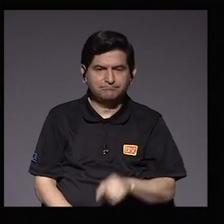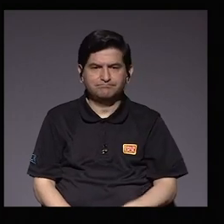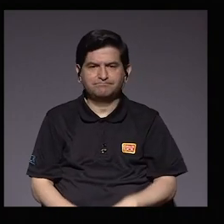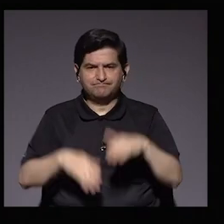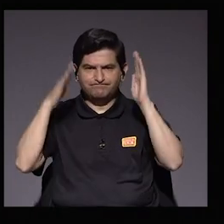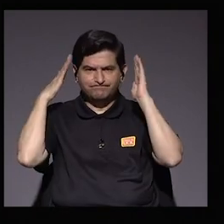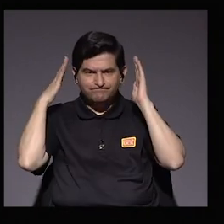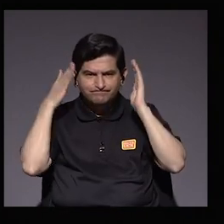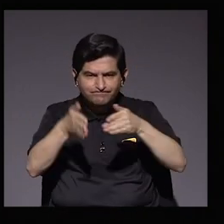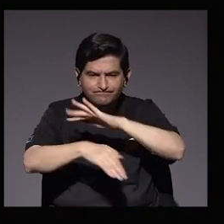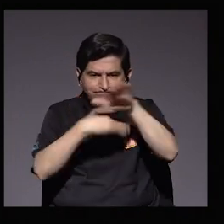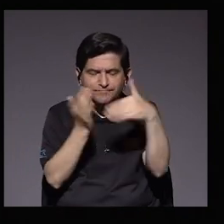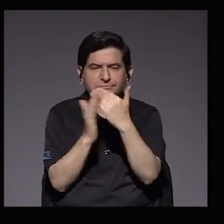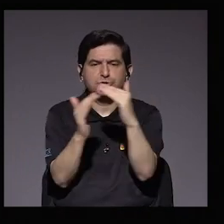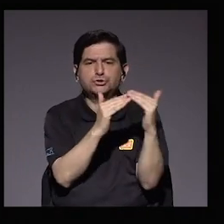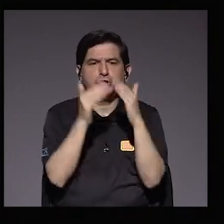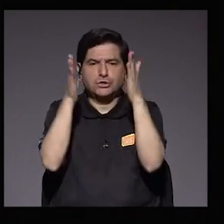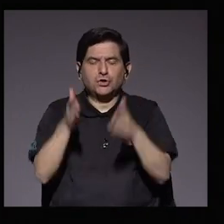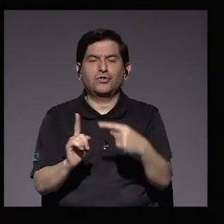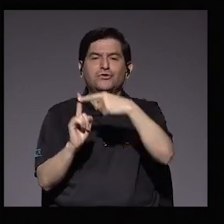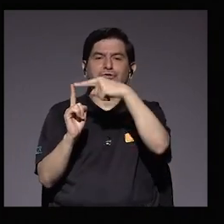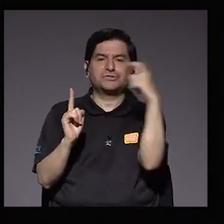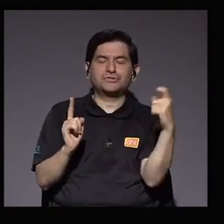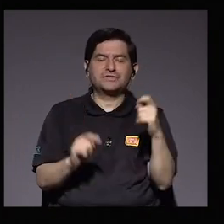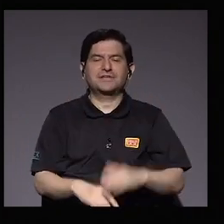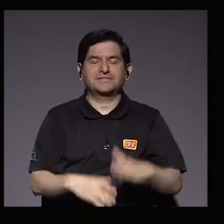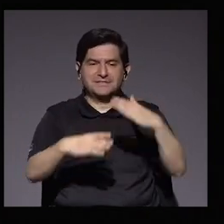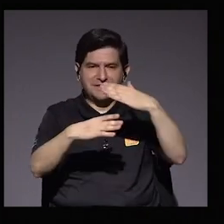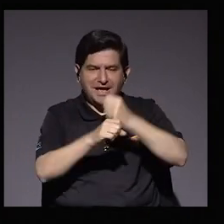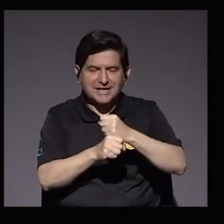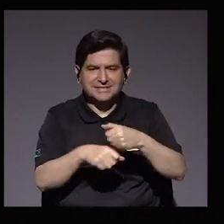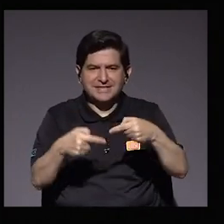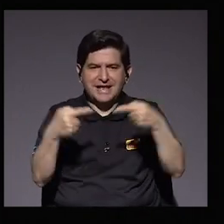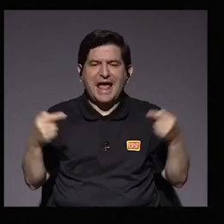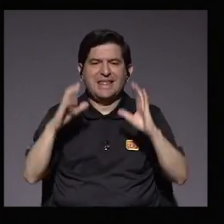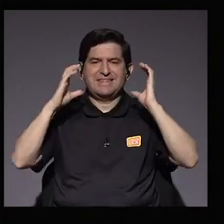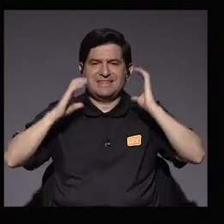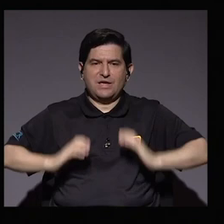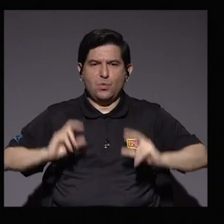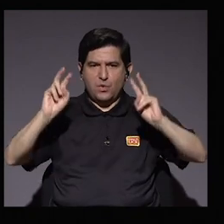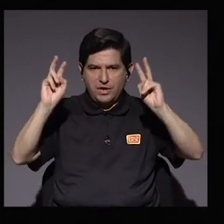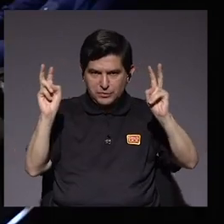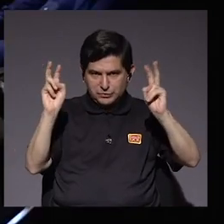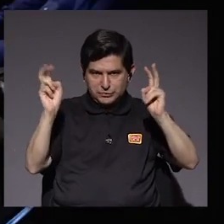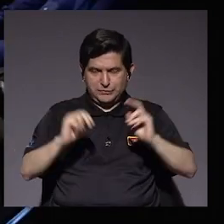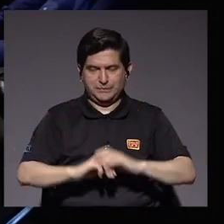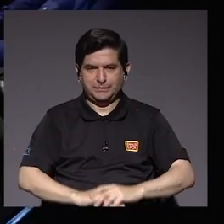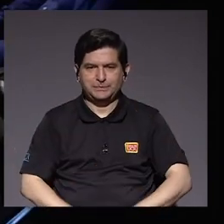la mirada de toda la ciudadanía a partir de la confección de los anticuerpos.